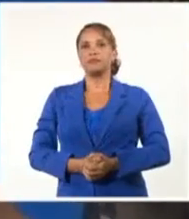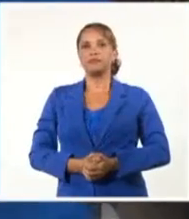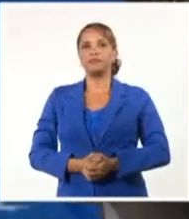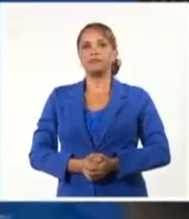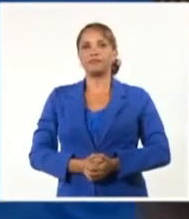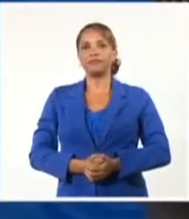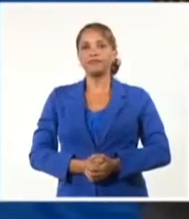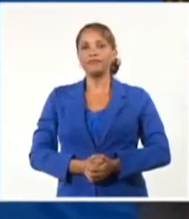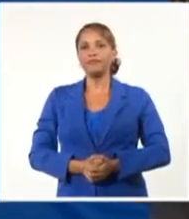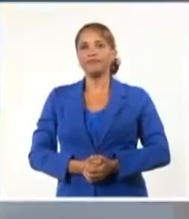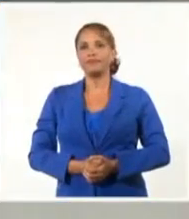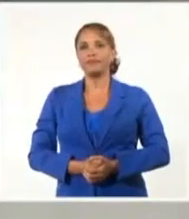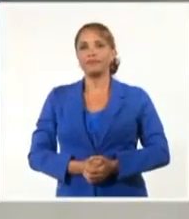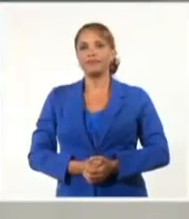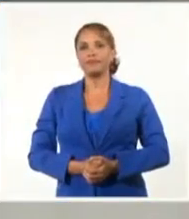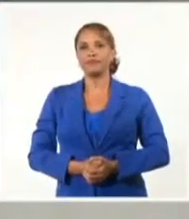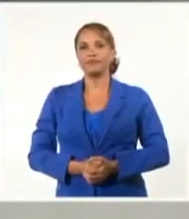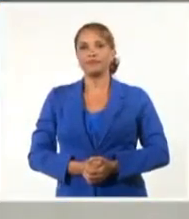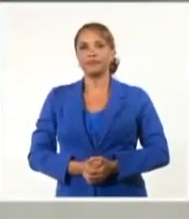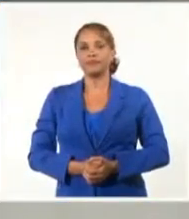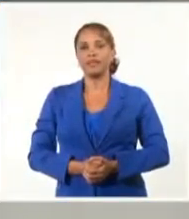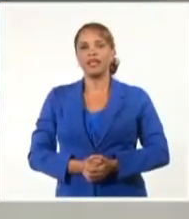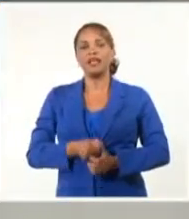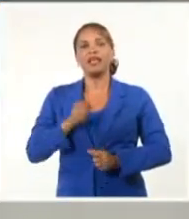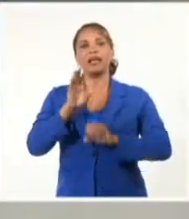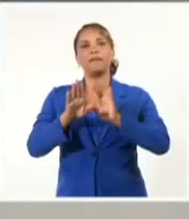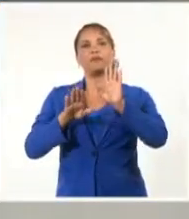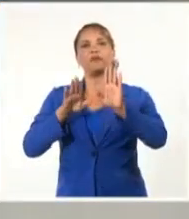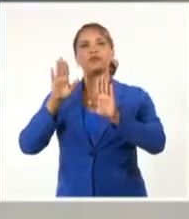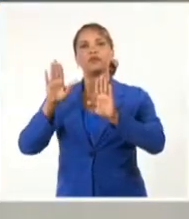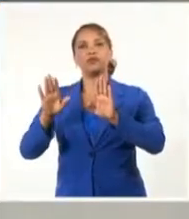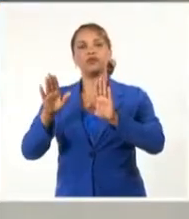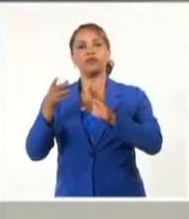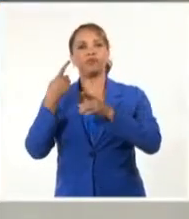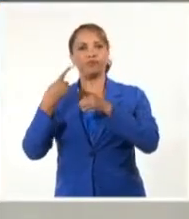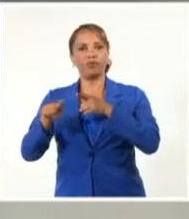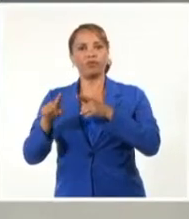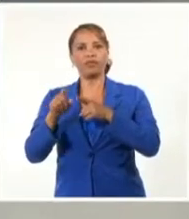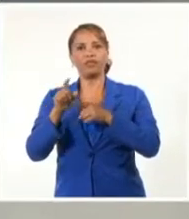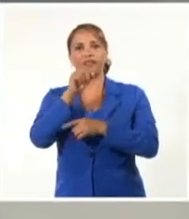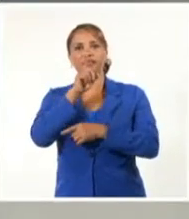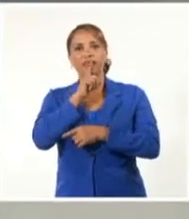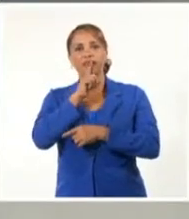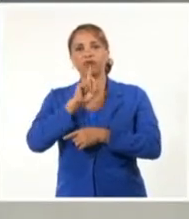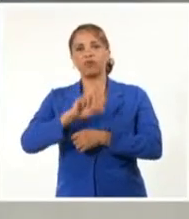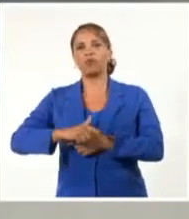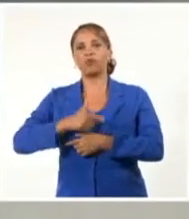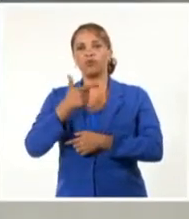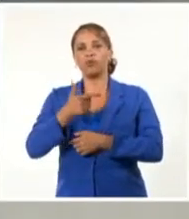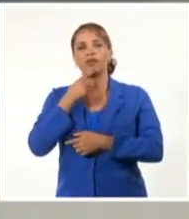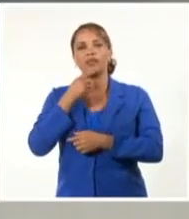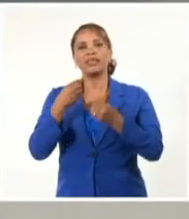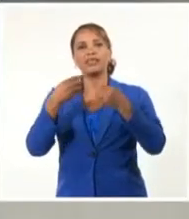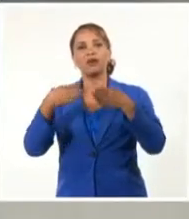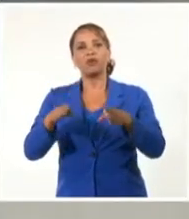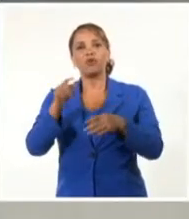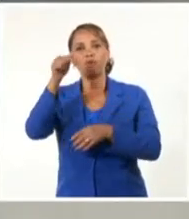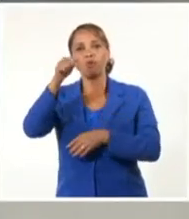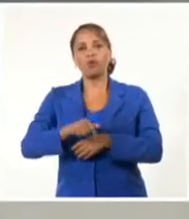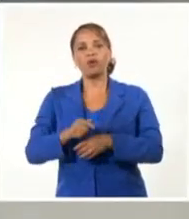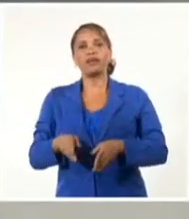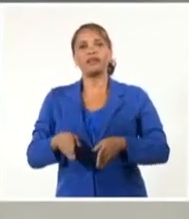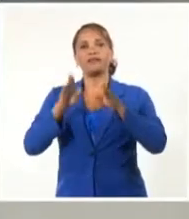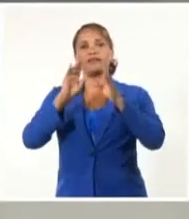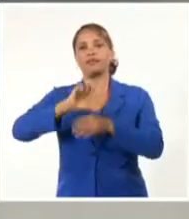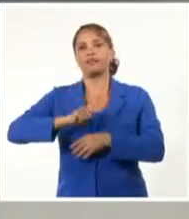Informativo de la Televisión Cubana. La exposición Elocuencia del Silencio, Escultura Cubana Contemporánea, se inauguró hoy en el Edificio de Arte